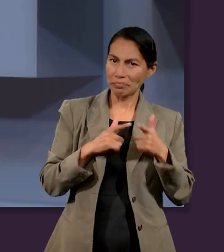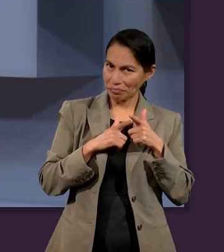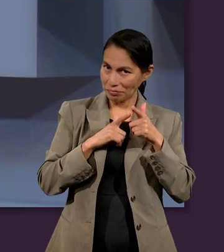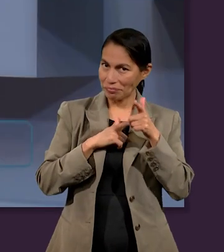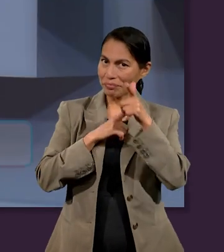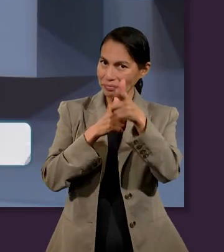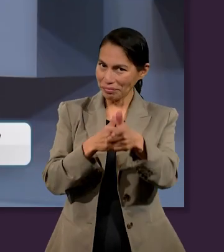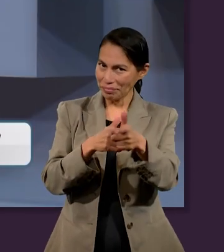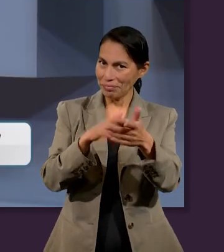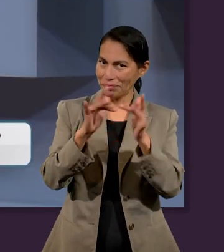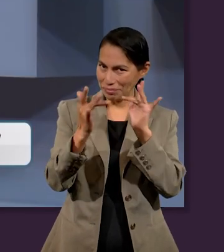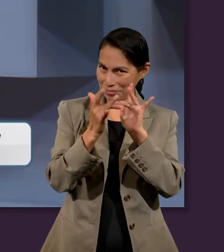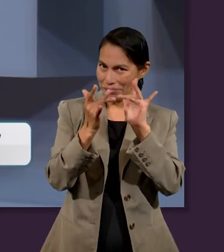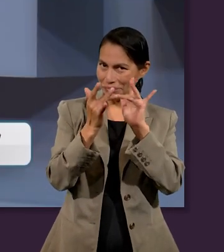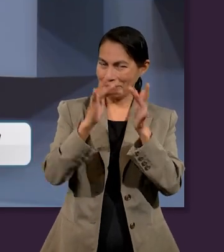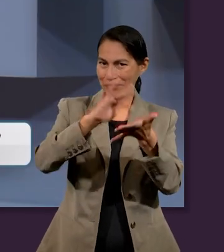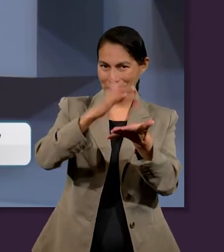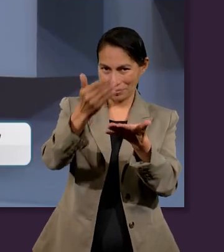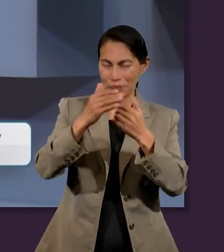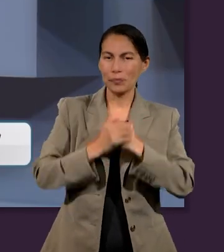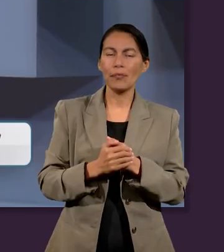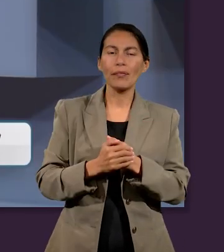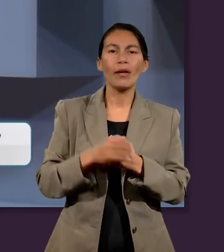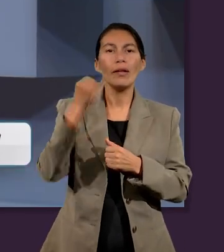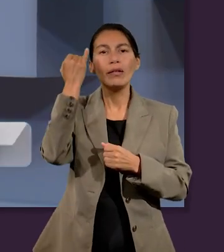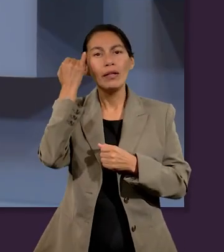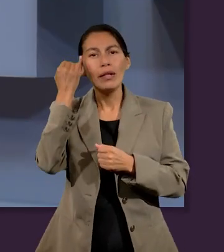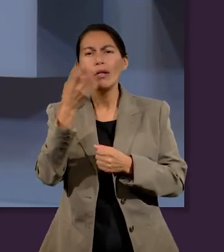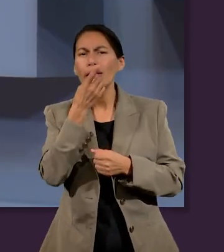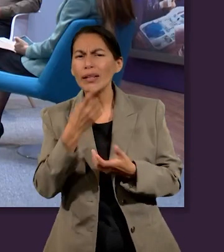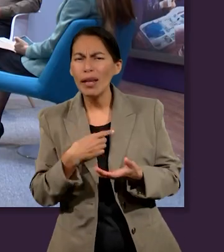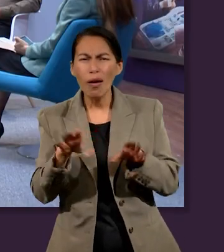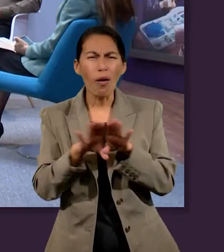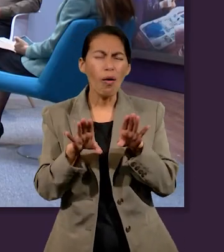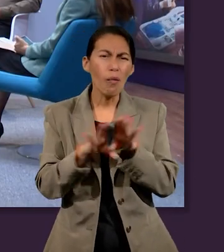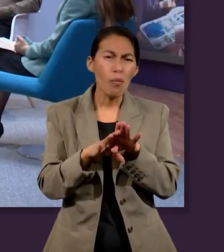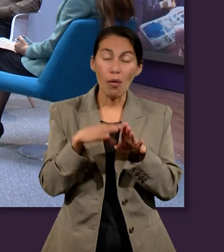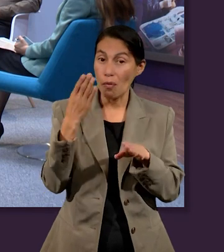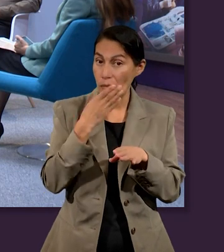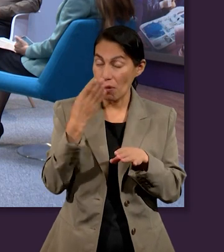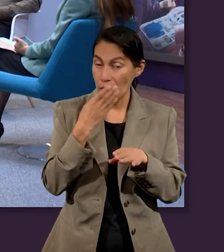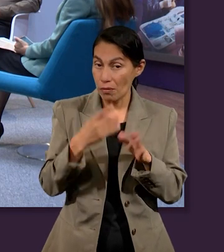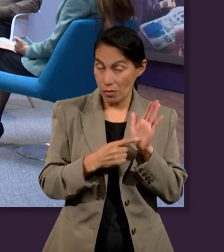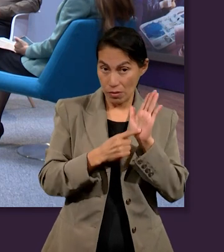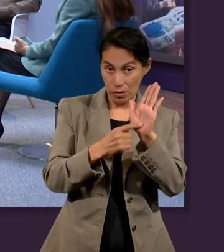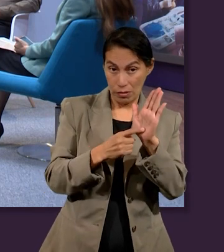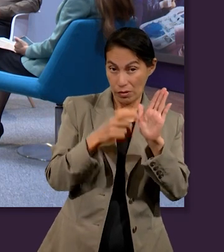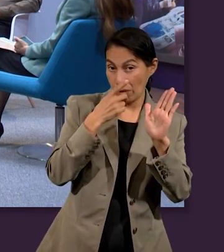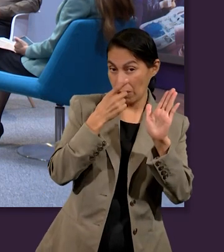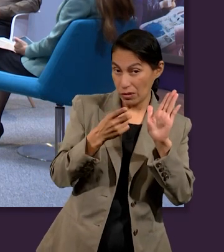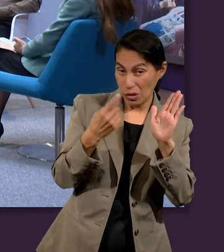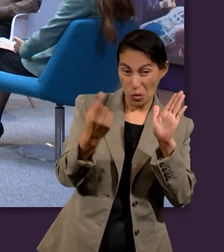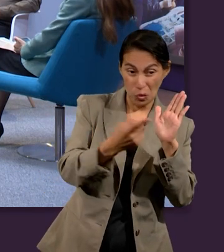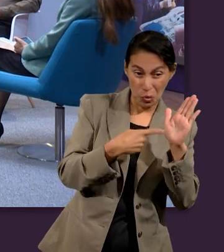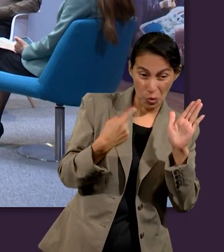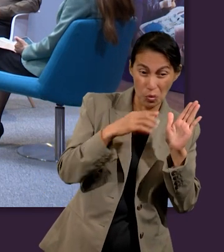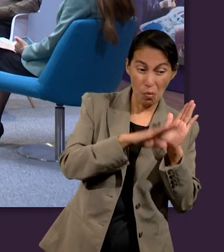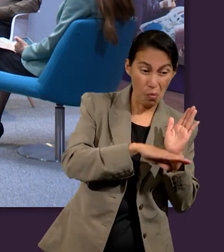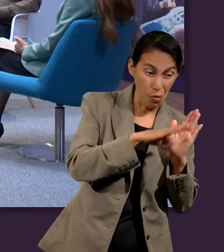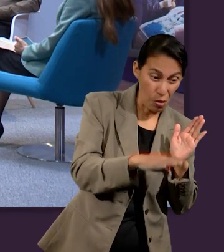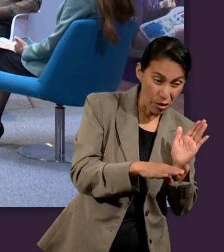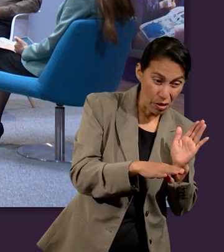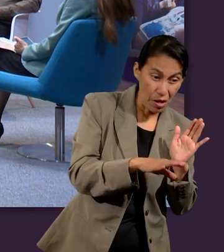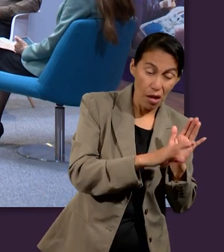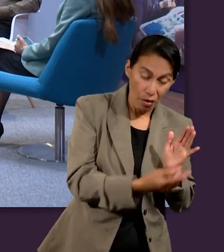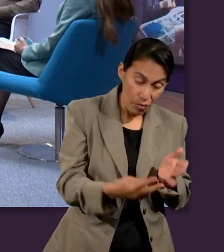Muchas gracias por permanecer con nosotros. Isaías nos comentaba cómo la Biblia no sostiene la idea de que podemos